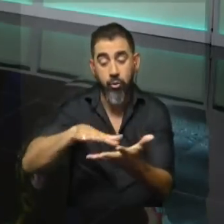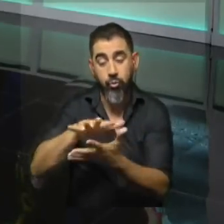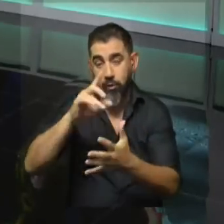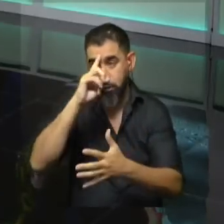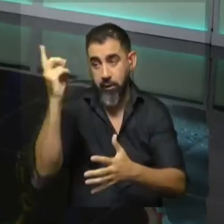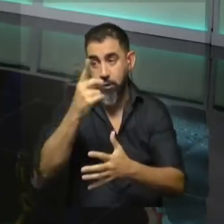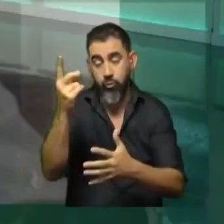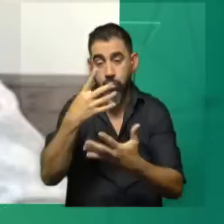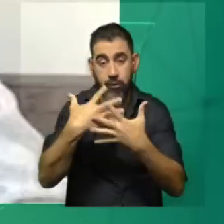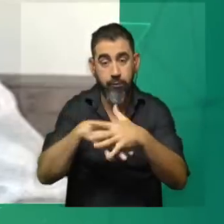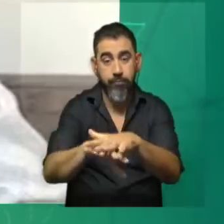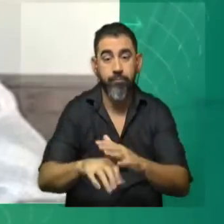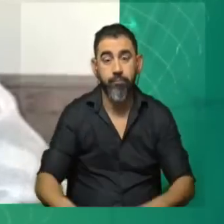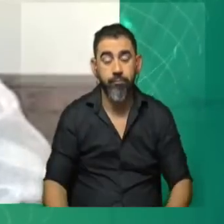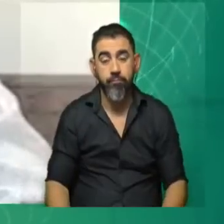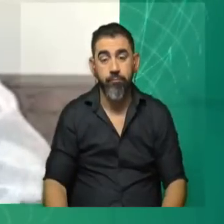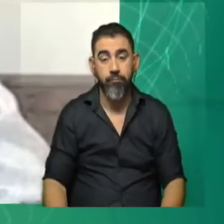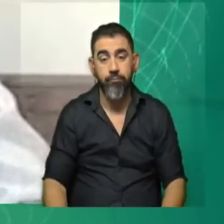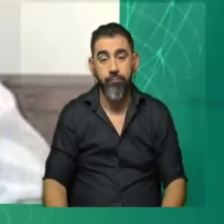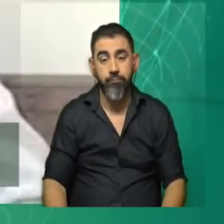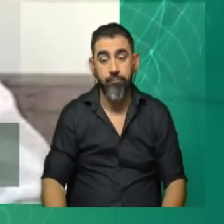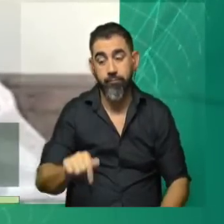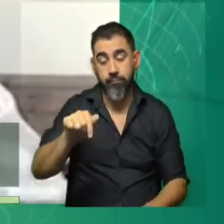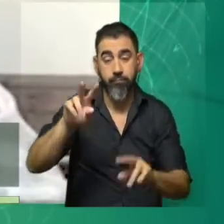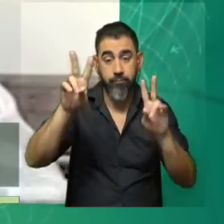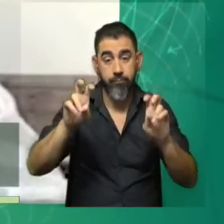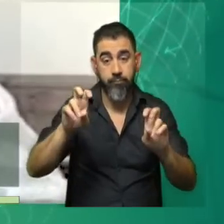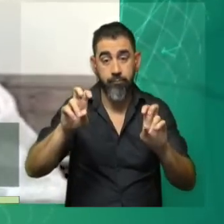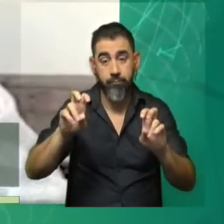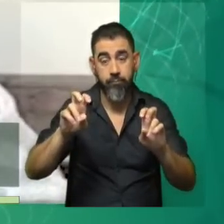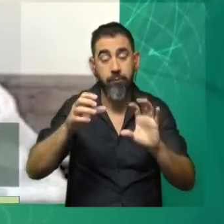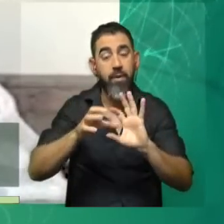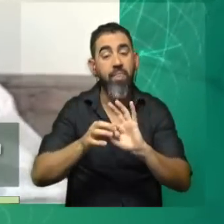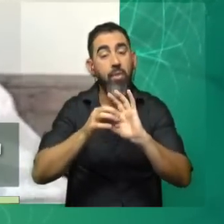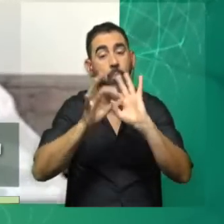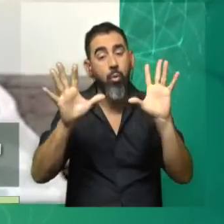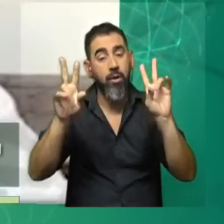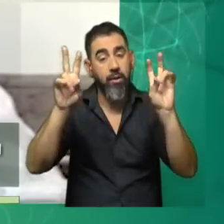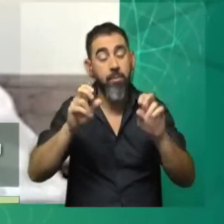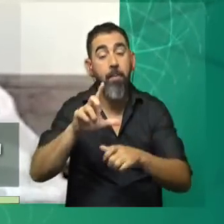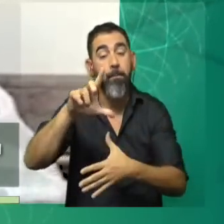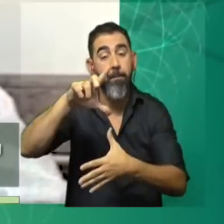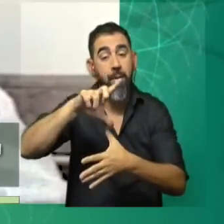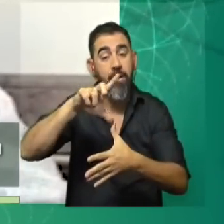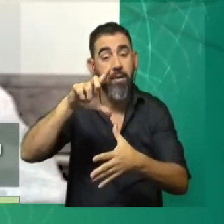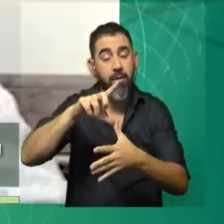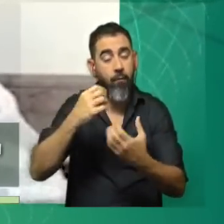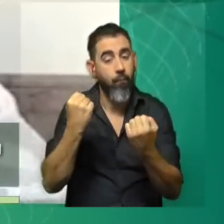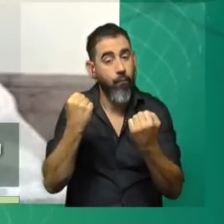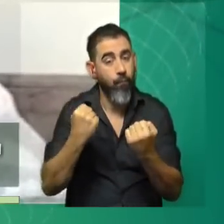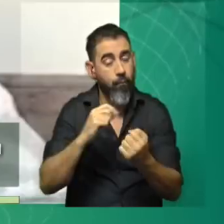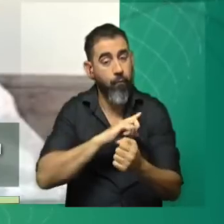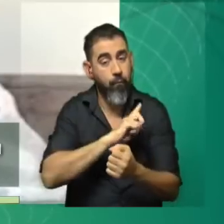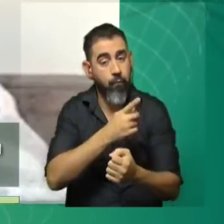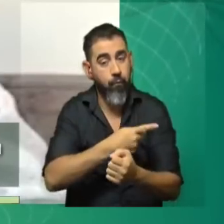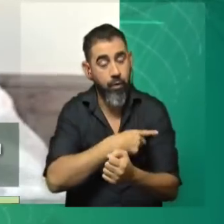internacional. En primer lugar en ese sentido, en el sentido democrático, en el sentido de que América Latina se consolida como